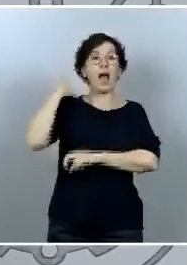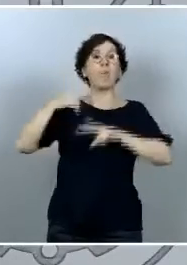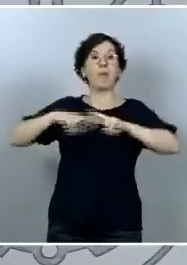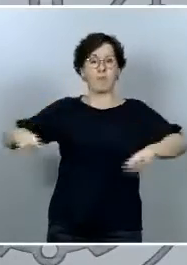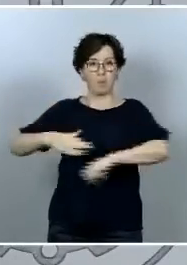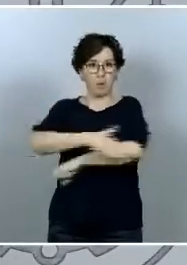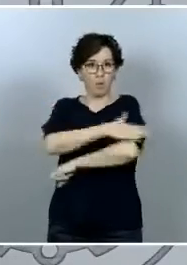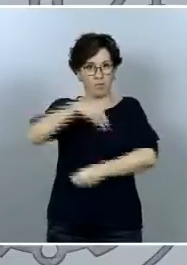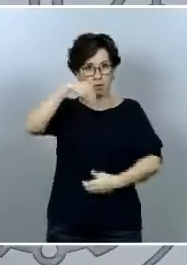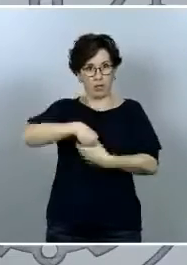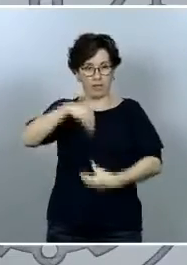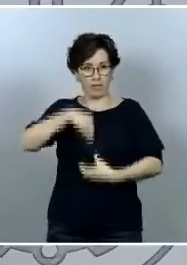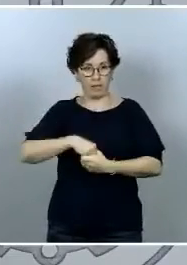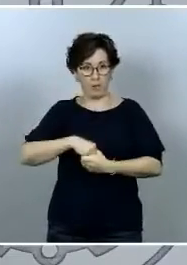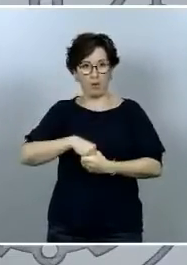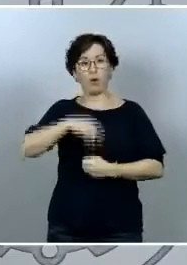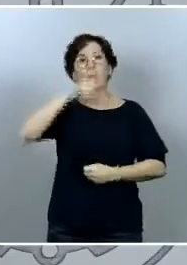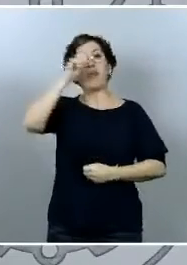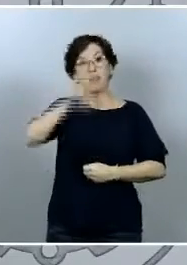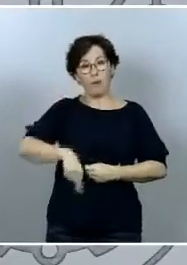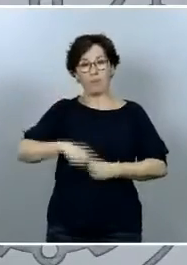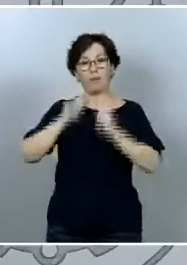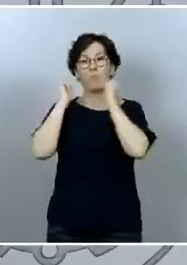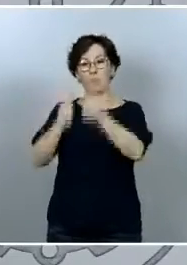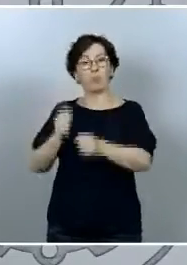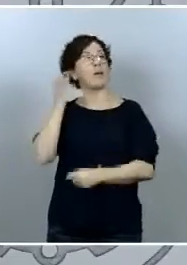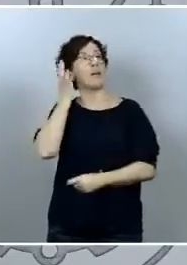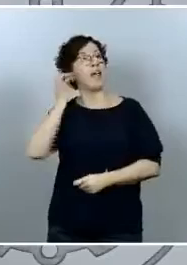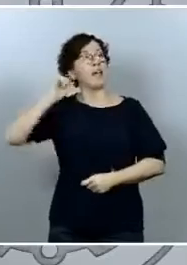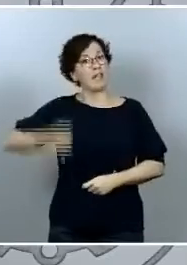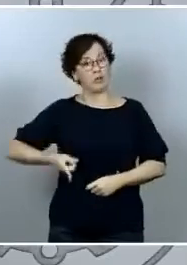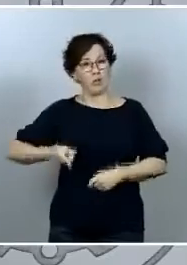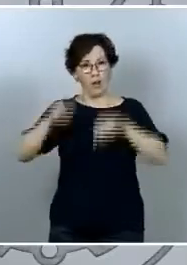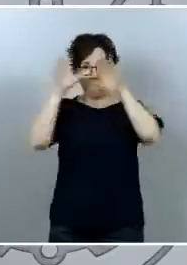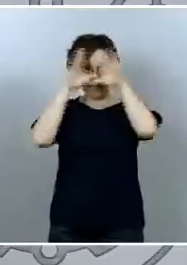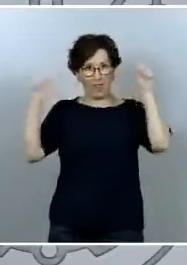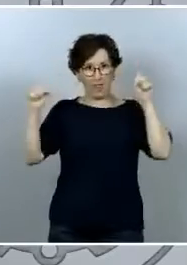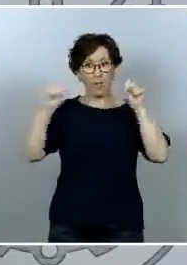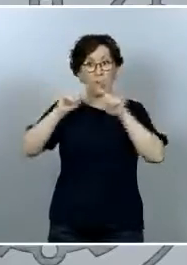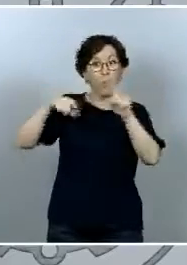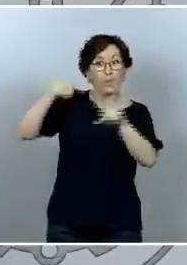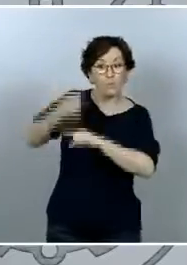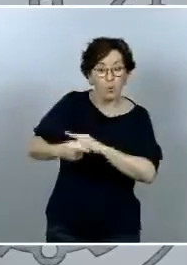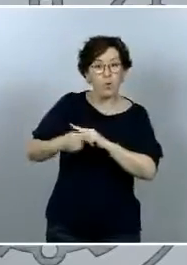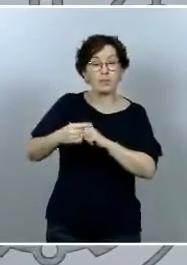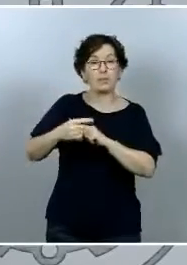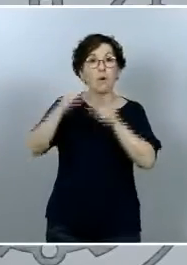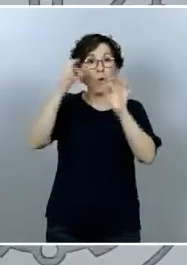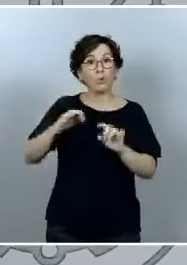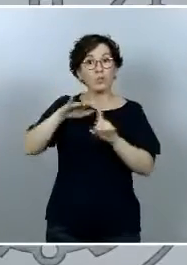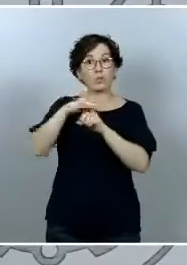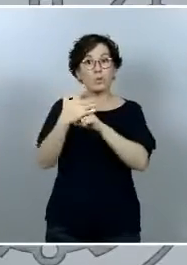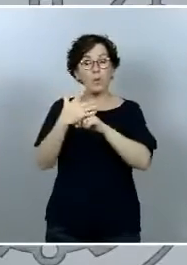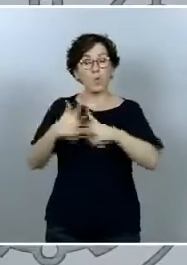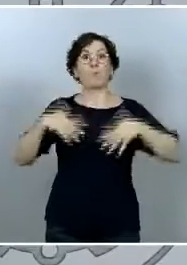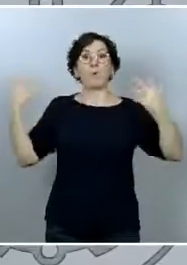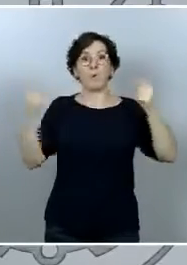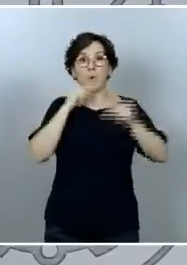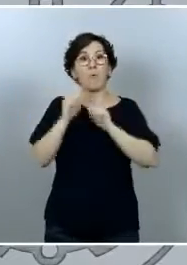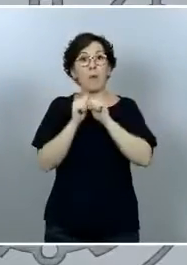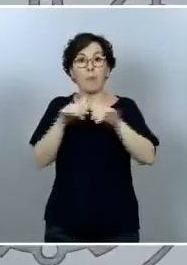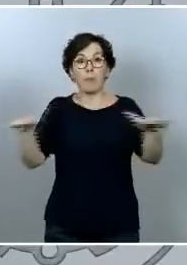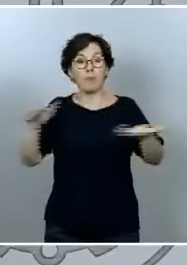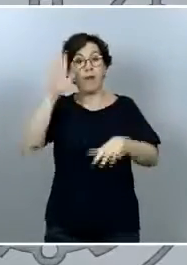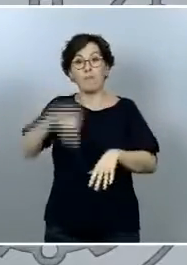el nombramiento también de la directora de la Guardia Civil pero posteriormente la situación de la pandemia nos obligó a todos los departamentos a estar muy